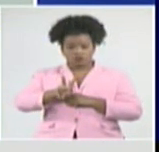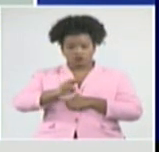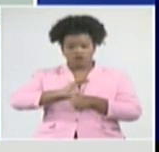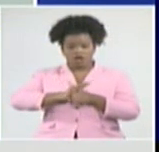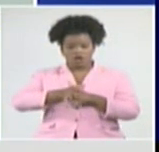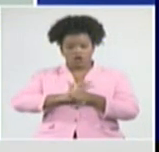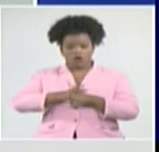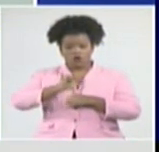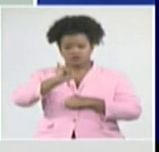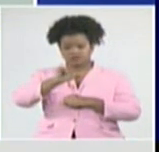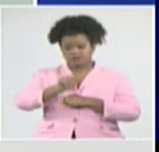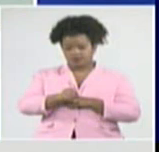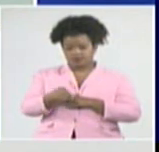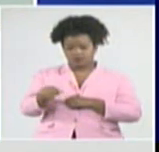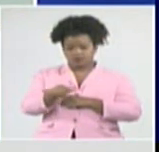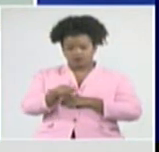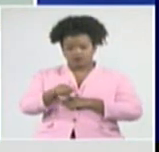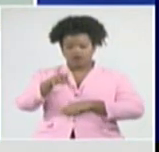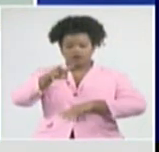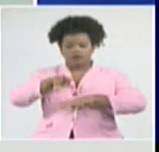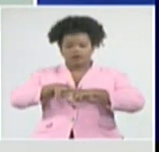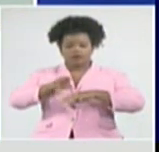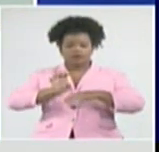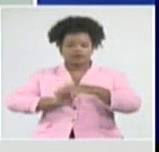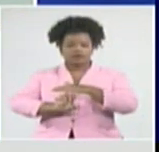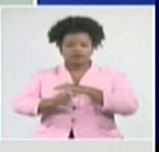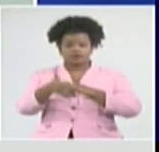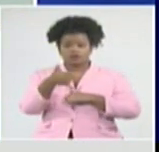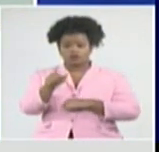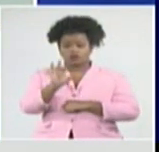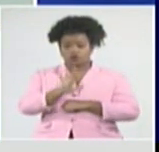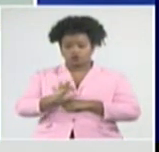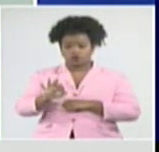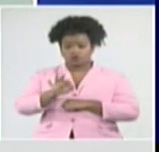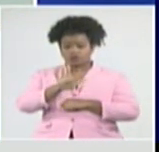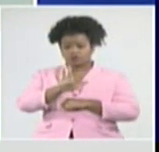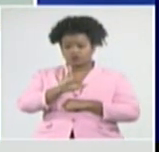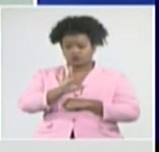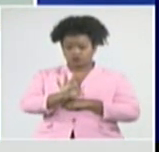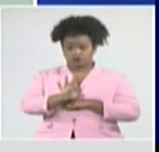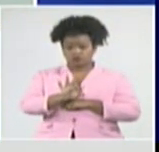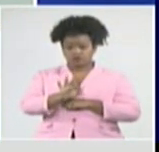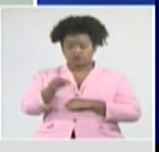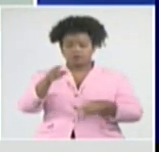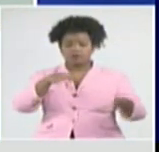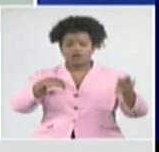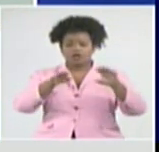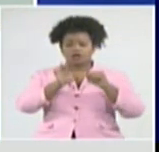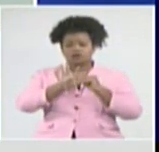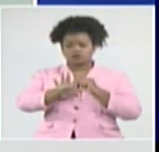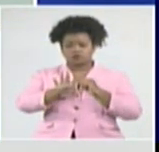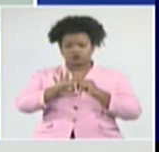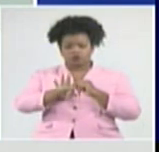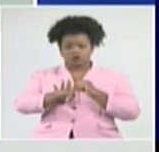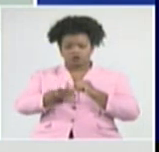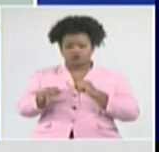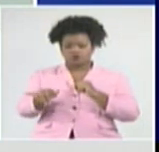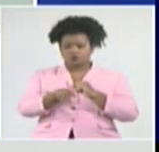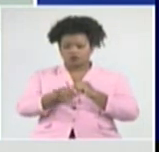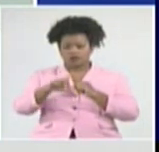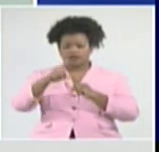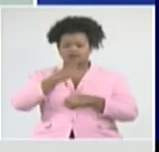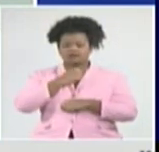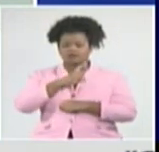60, al igual que Habana del Este, 10 de octubre 58, Playa 54, al igual que El Cerro,